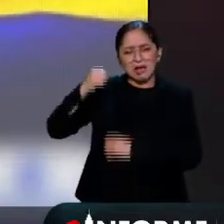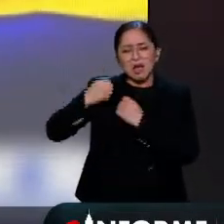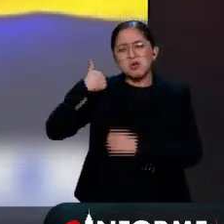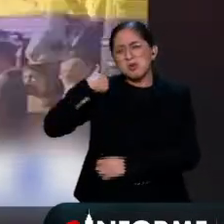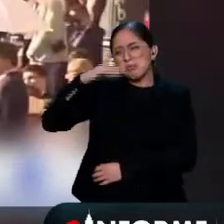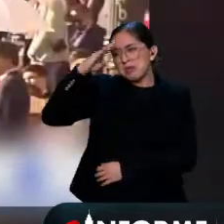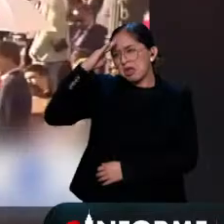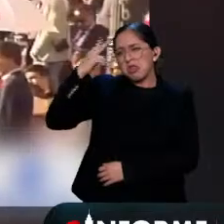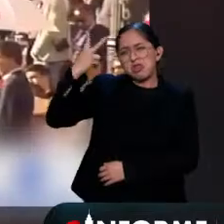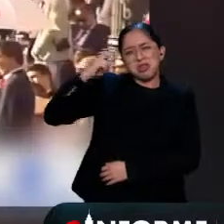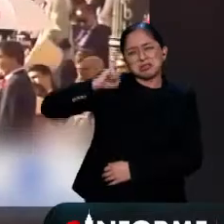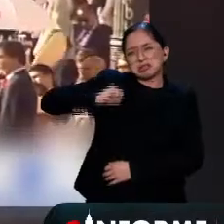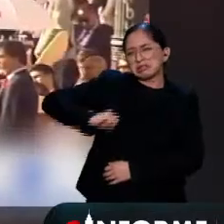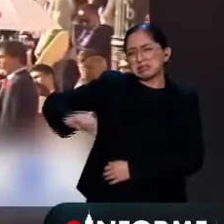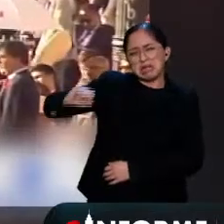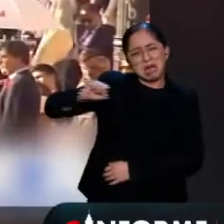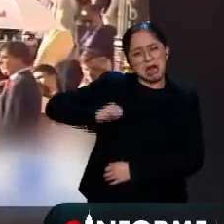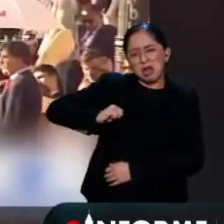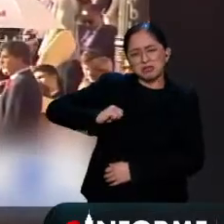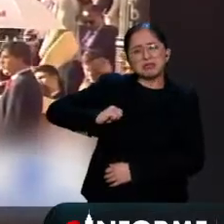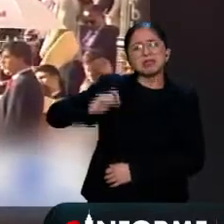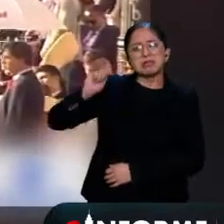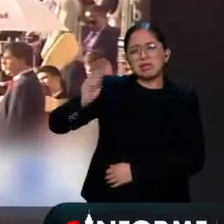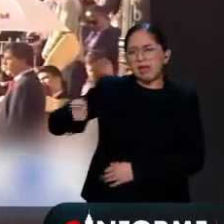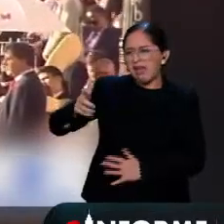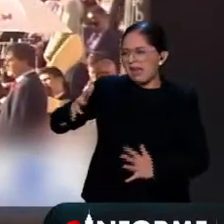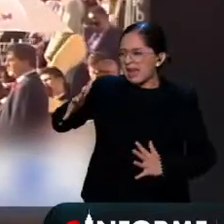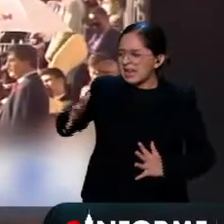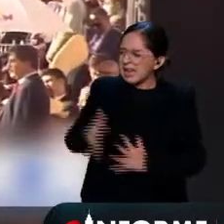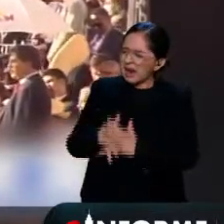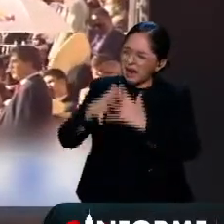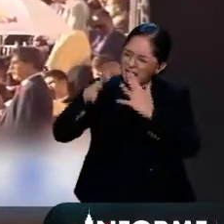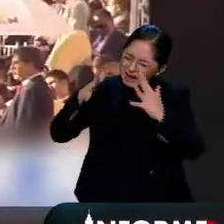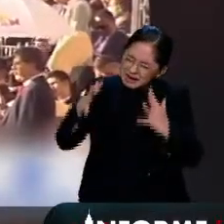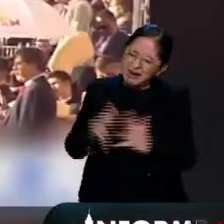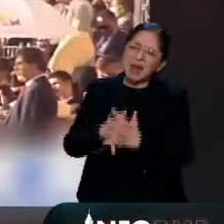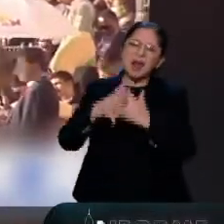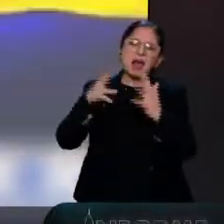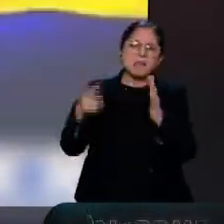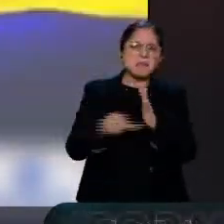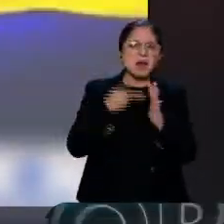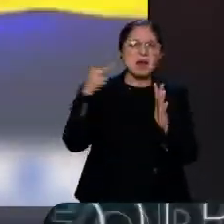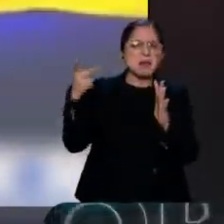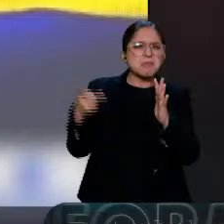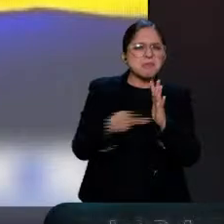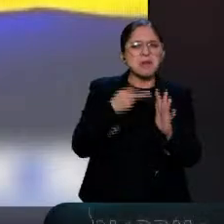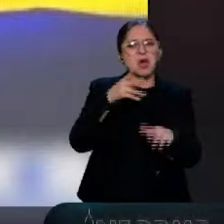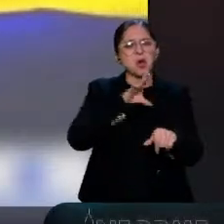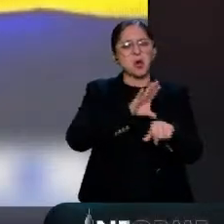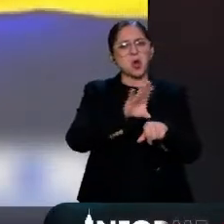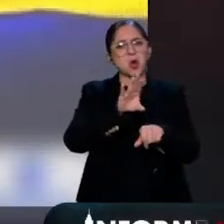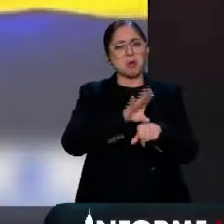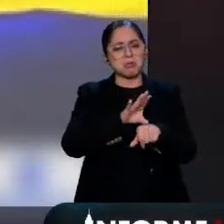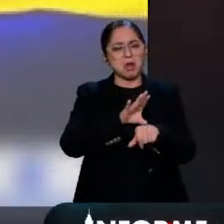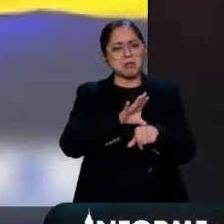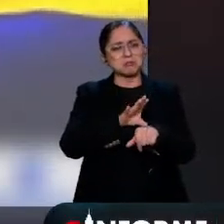permanente. La guerra eterna. La guerra perpetua de Colombia. Se puede.